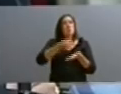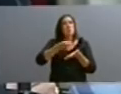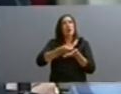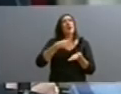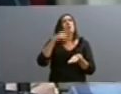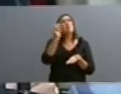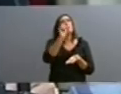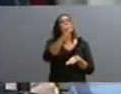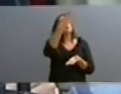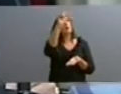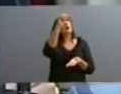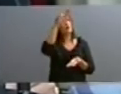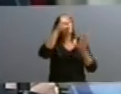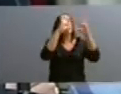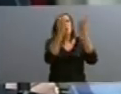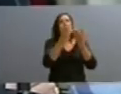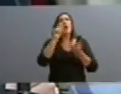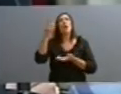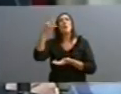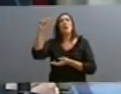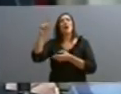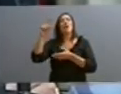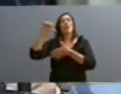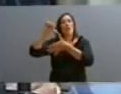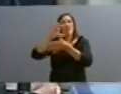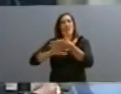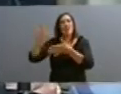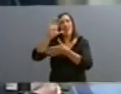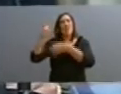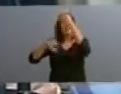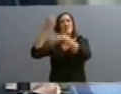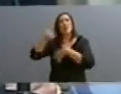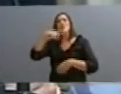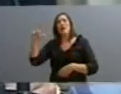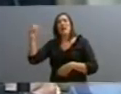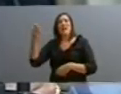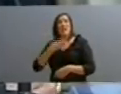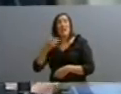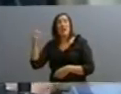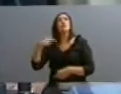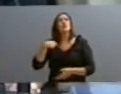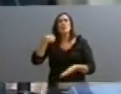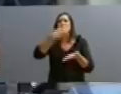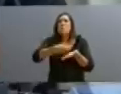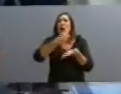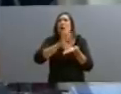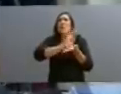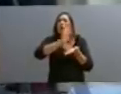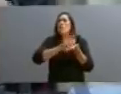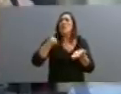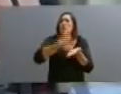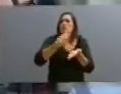crédito como Banco Mundial, Banco Interamericano de Desarrollo y CAF. Estamos pagando regularmente nuestras